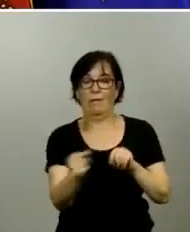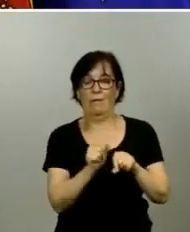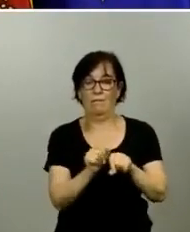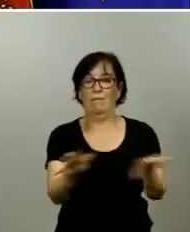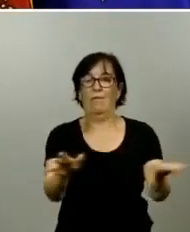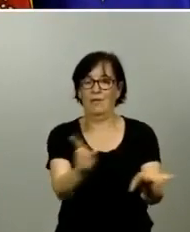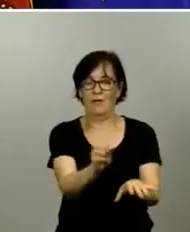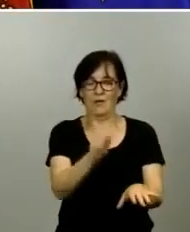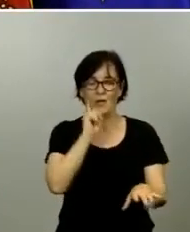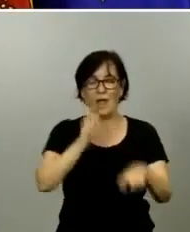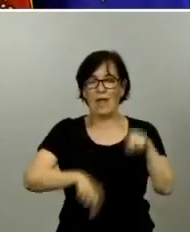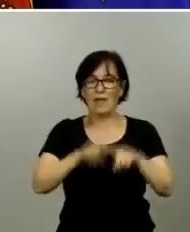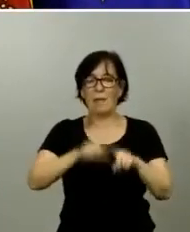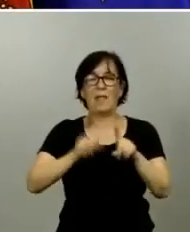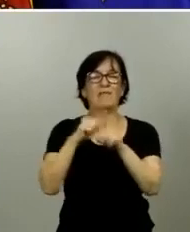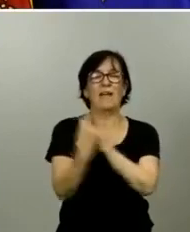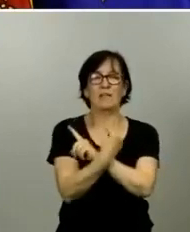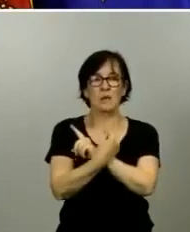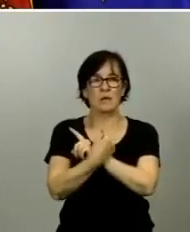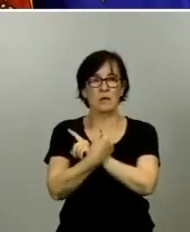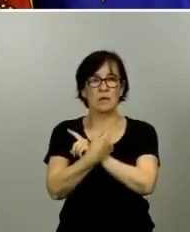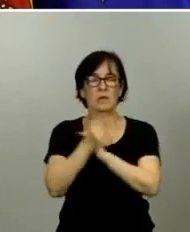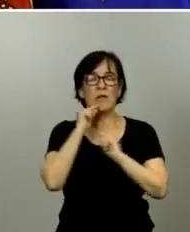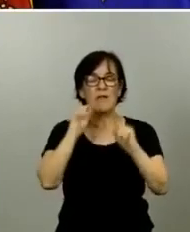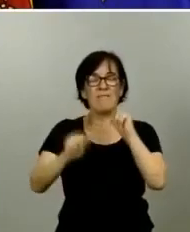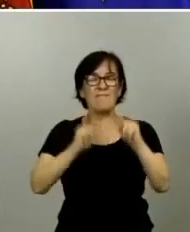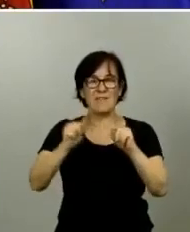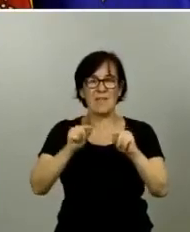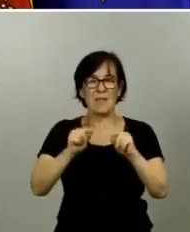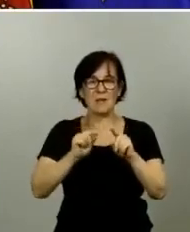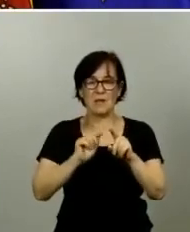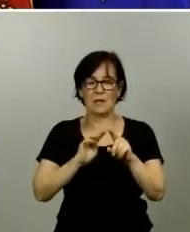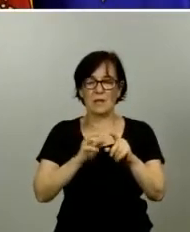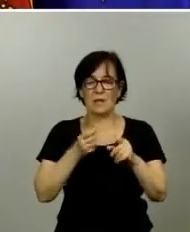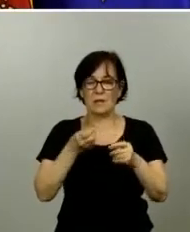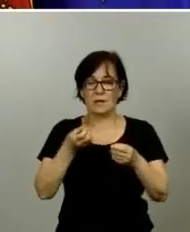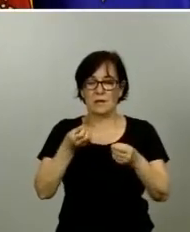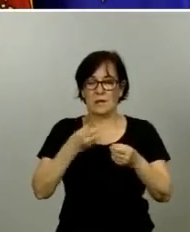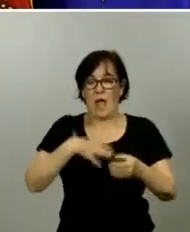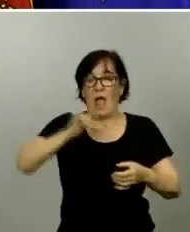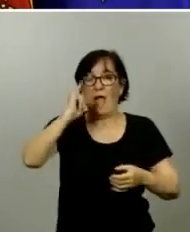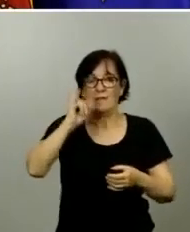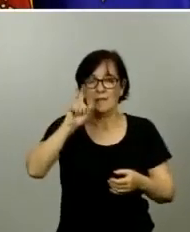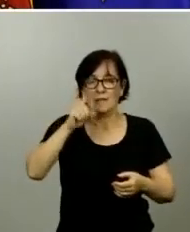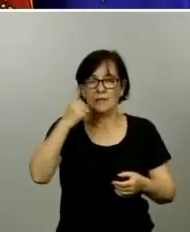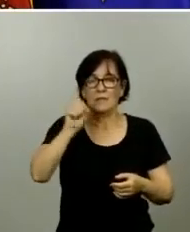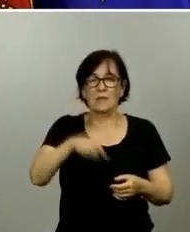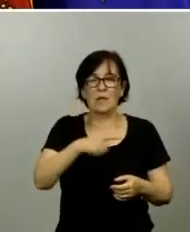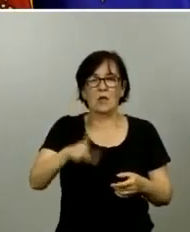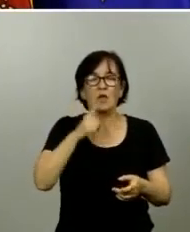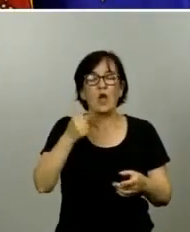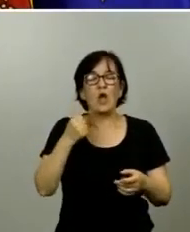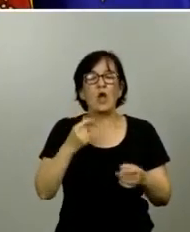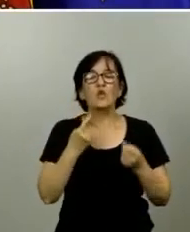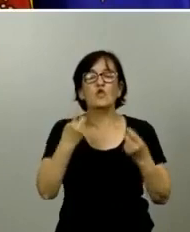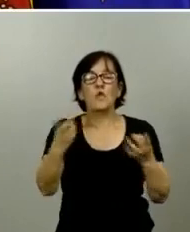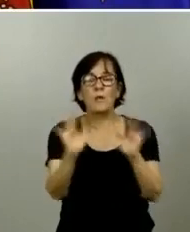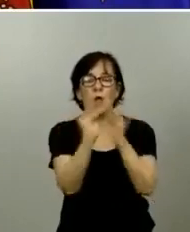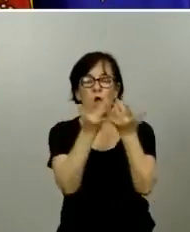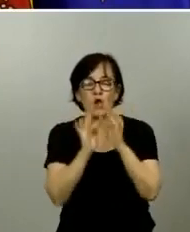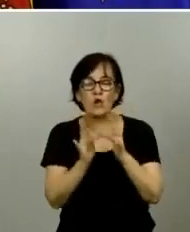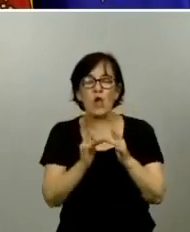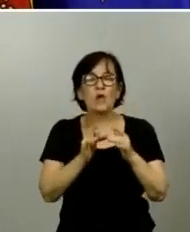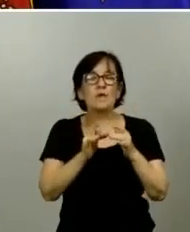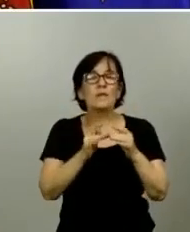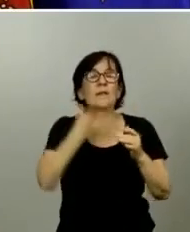factores asociados a la cantidad de virus que se pueda transportar o no sino al número de contactos y al tipo de contactos que puedan